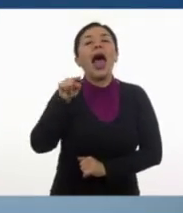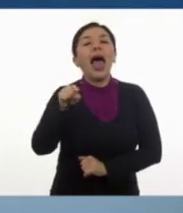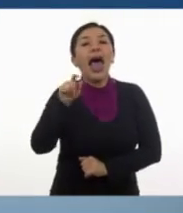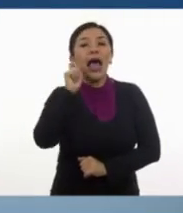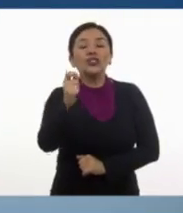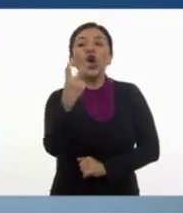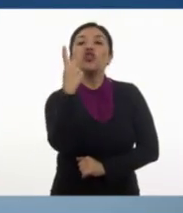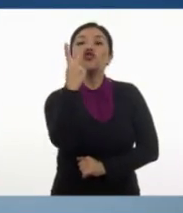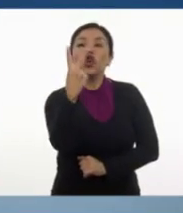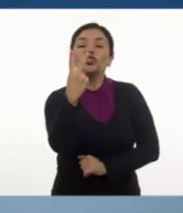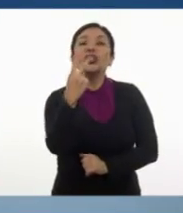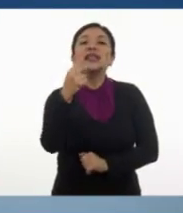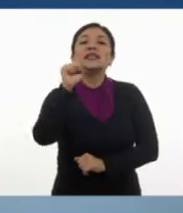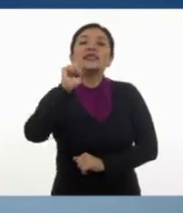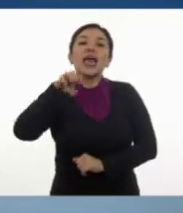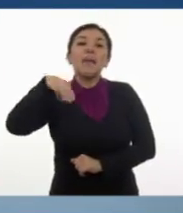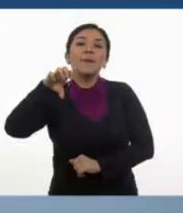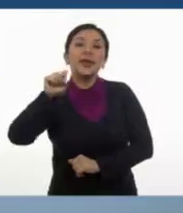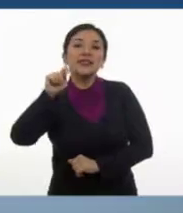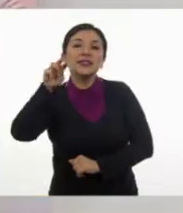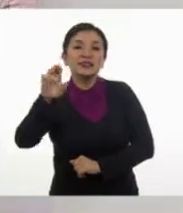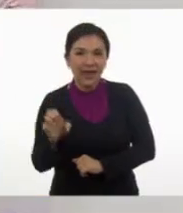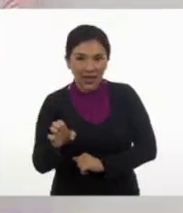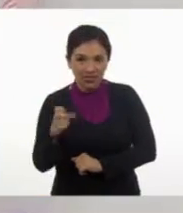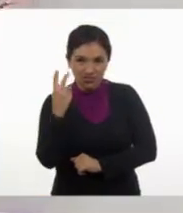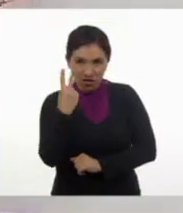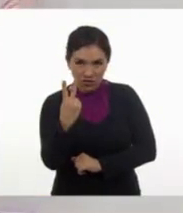doce meses o semestres.